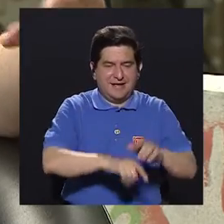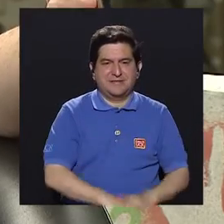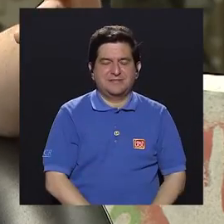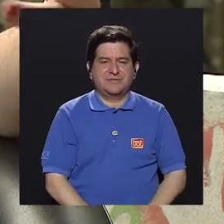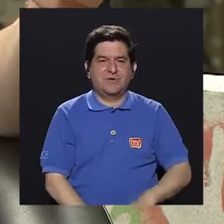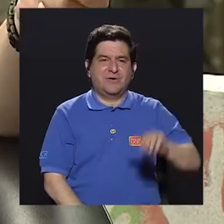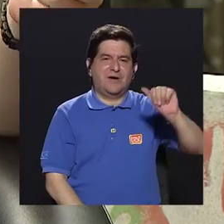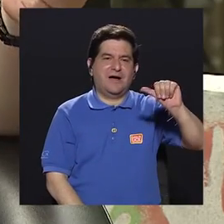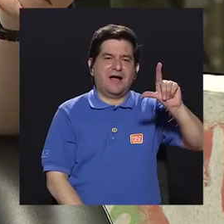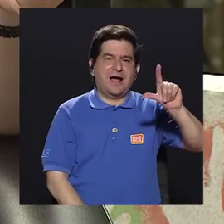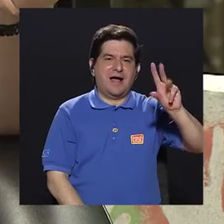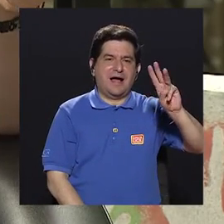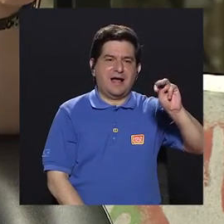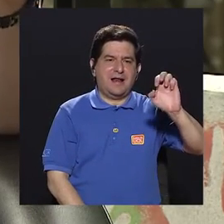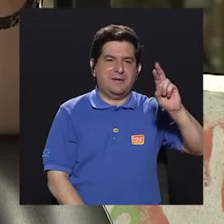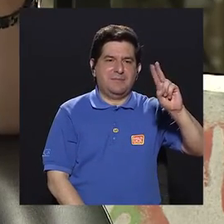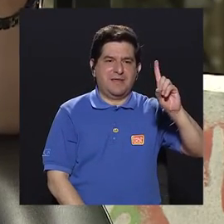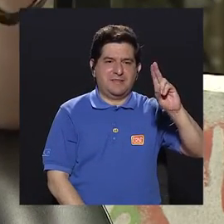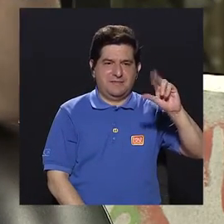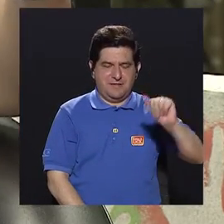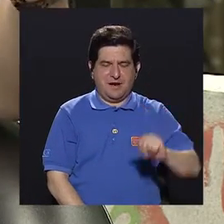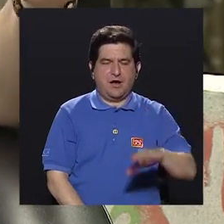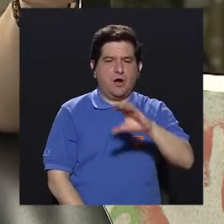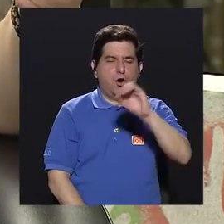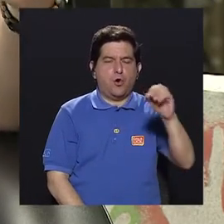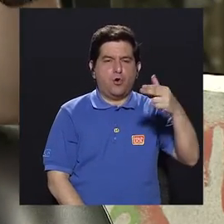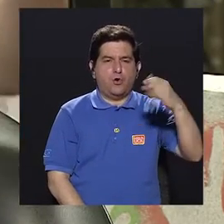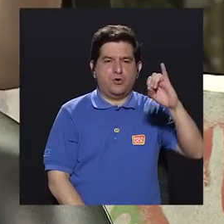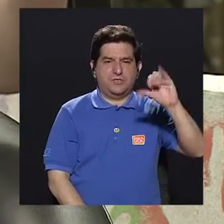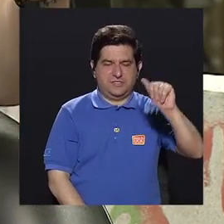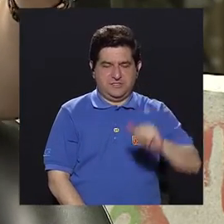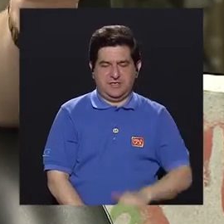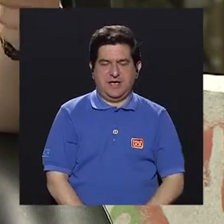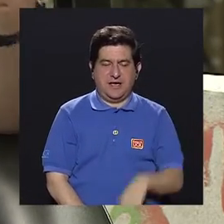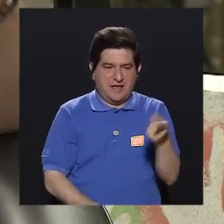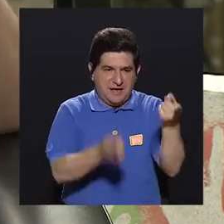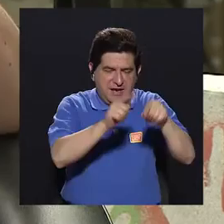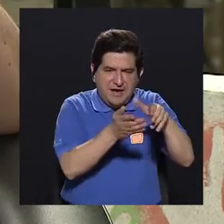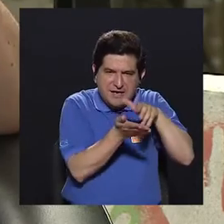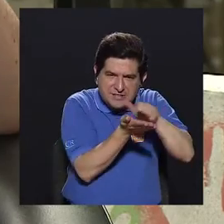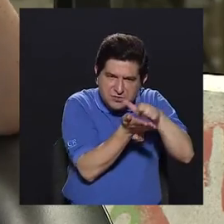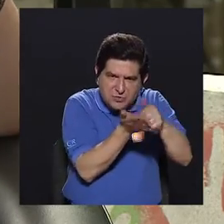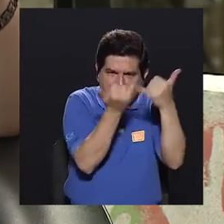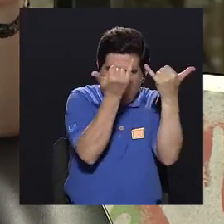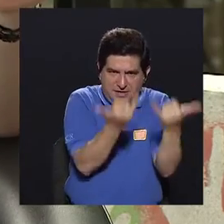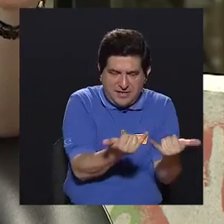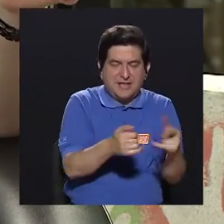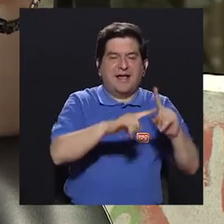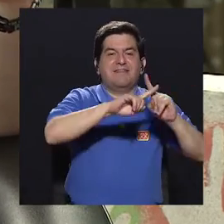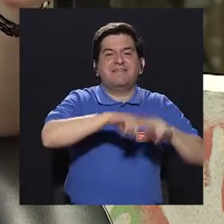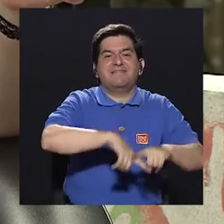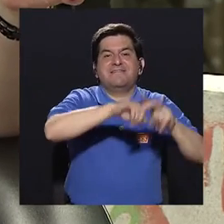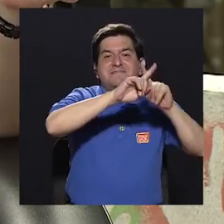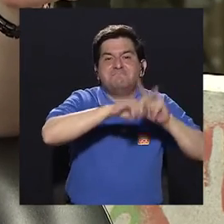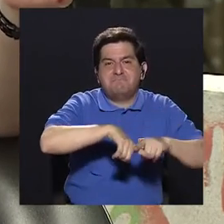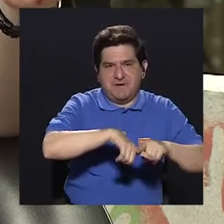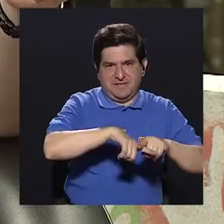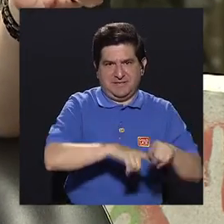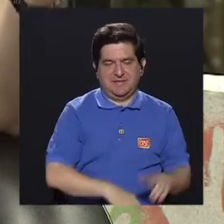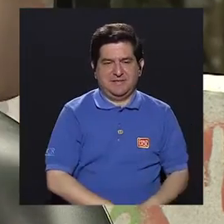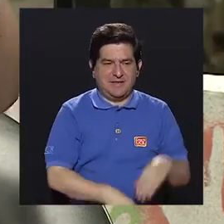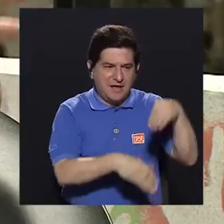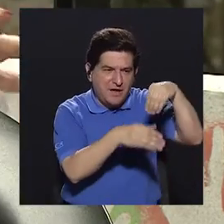o de la chía, o la chía molida, digamos, va a depender el